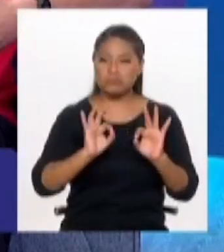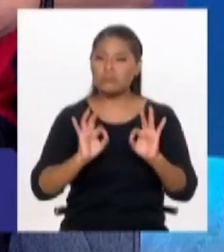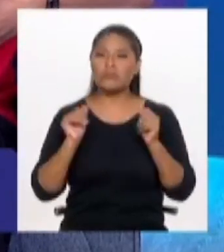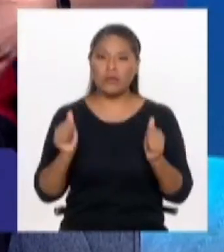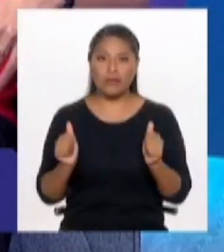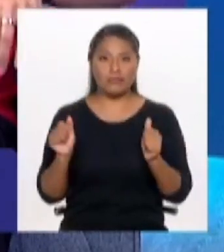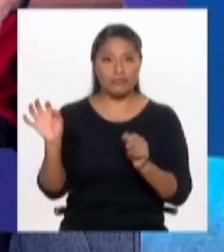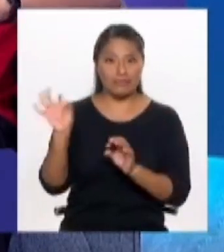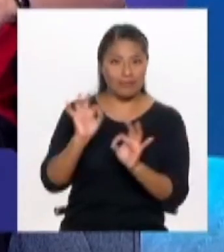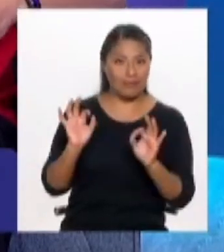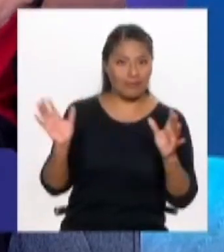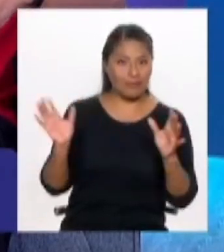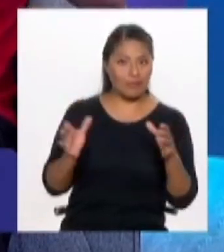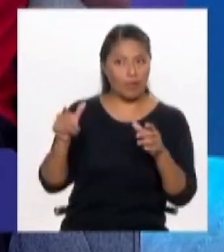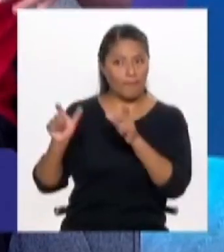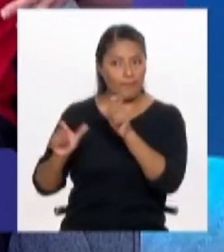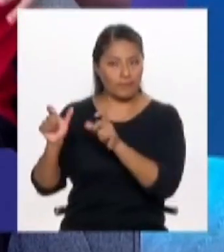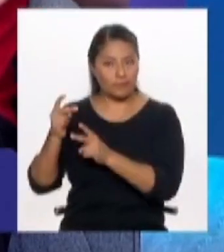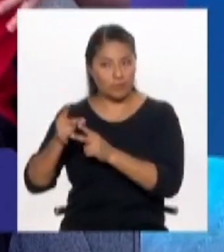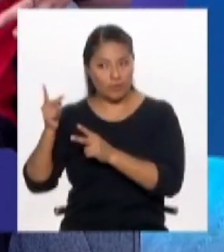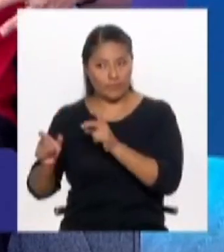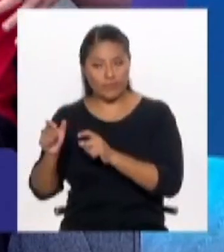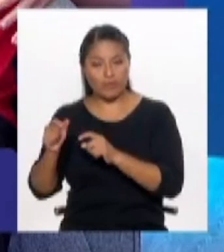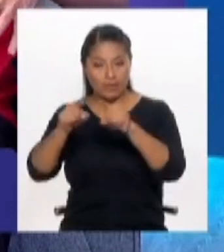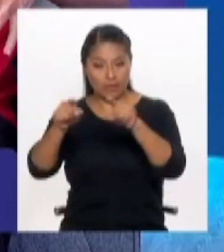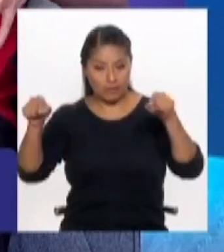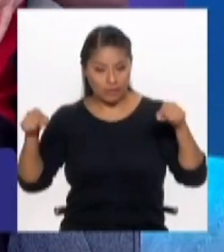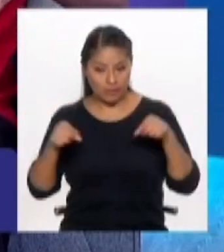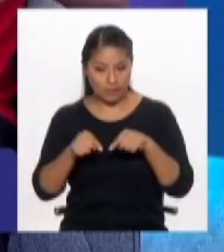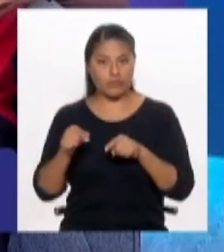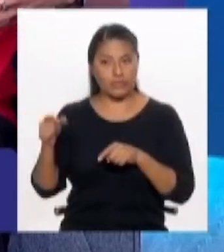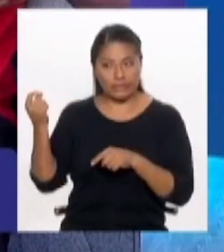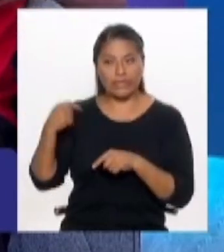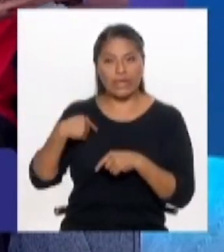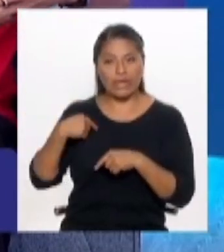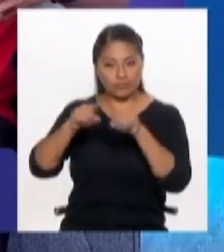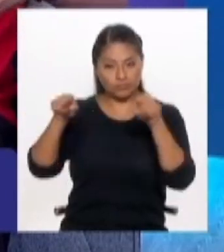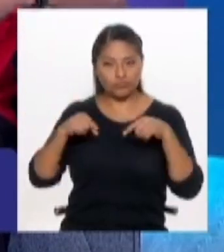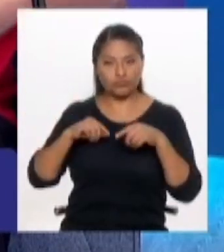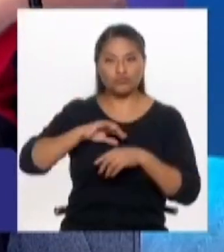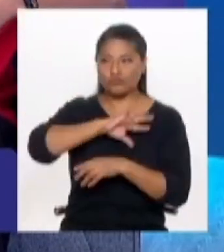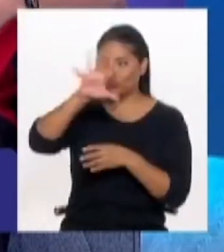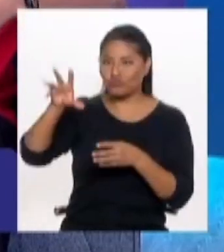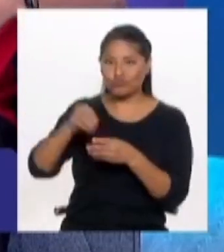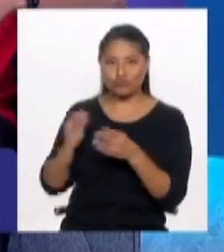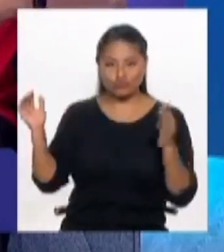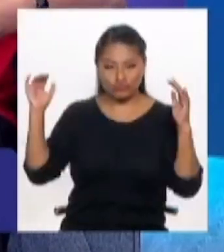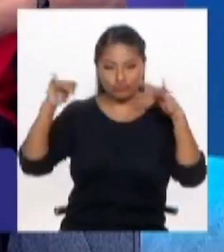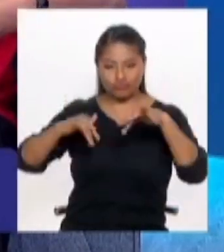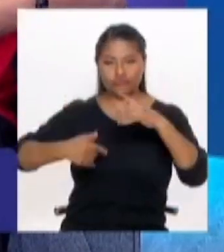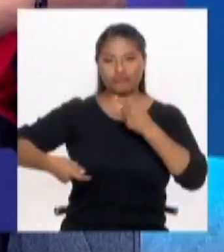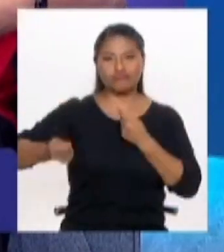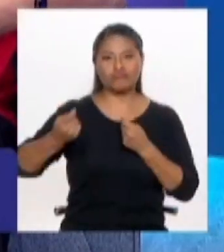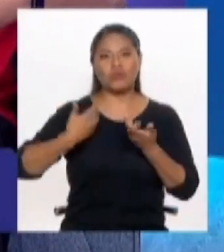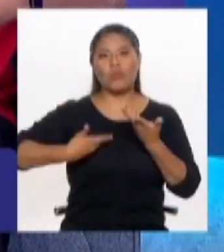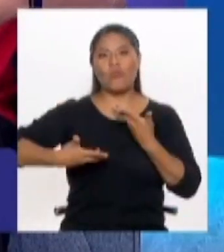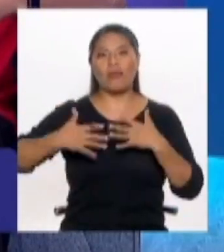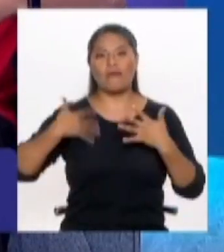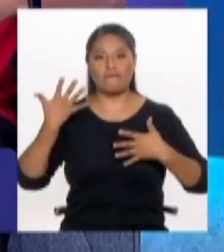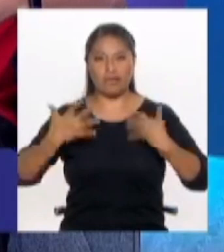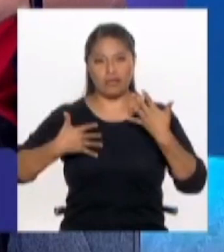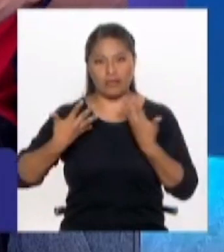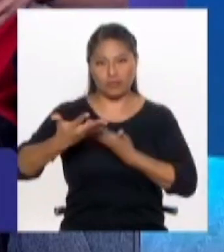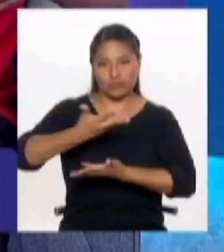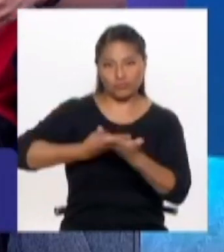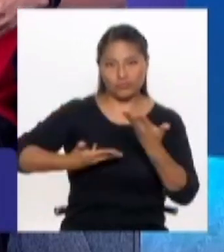nuestro o que los vecinos entiendan que esa piscina o ese espacio es un espacio de todos y todos disfrutamos, lo cuidamos. Pero